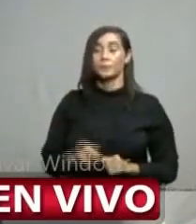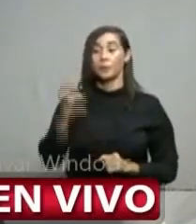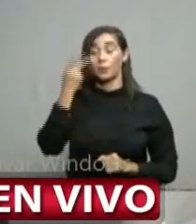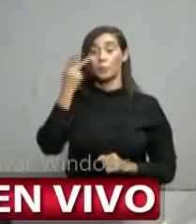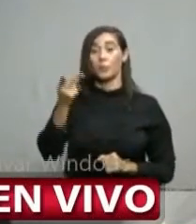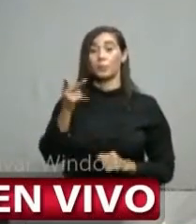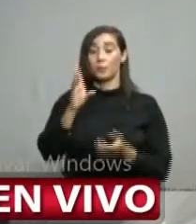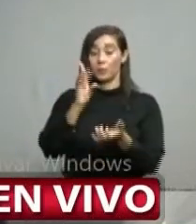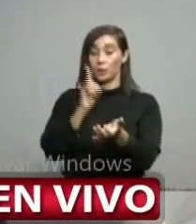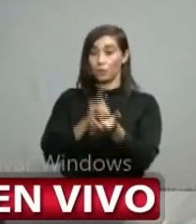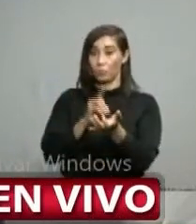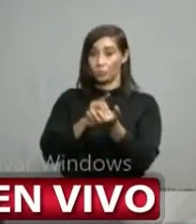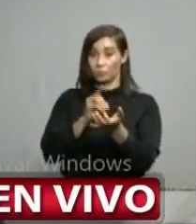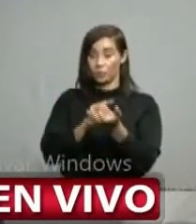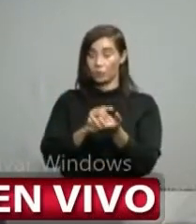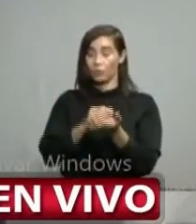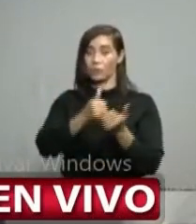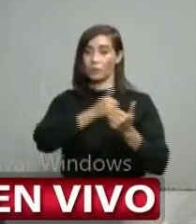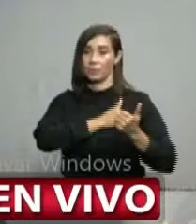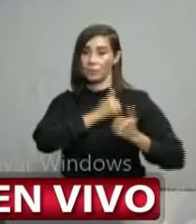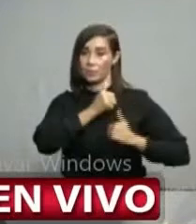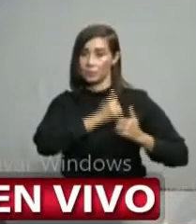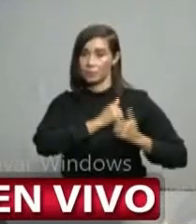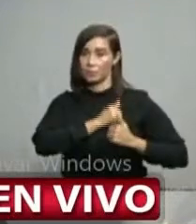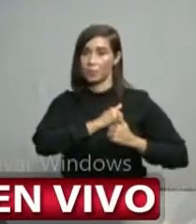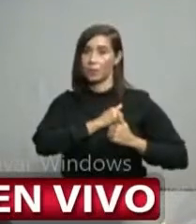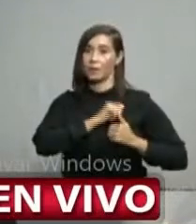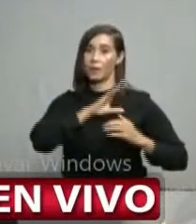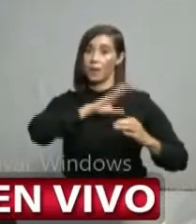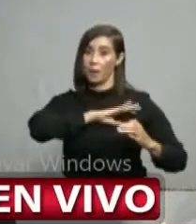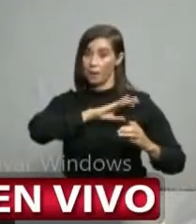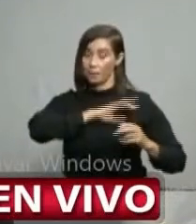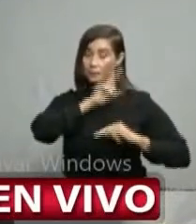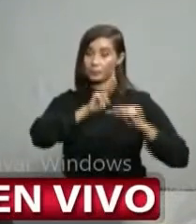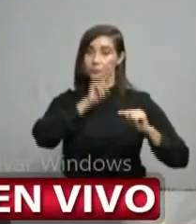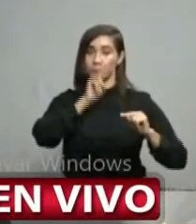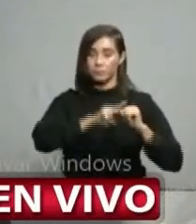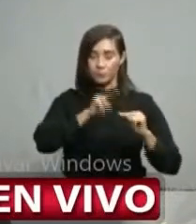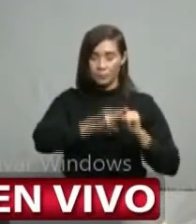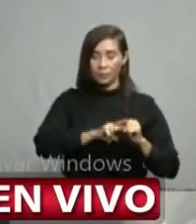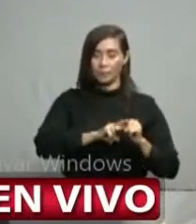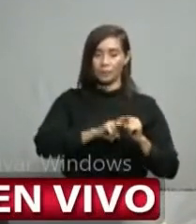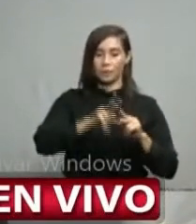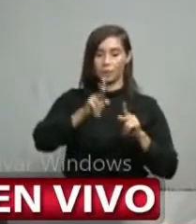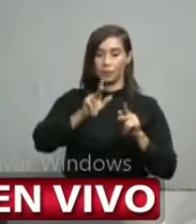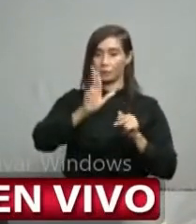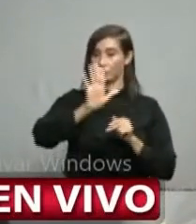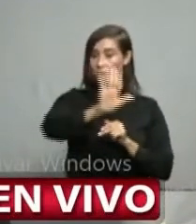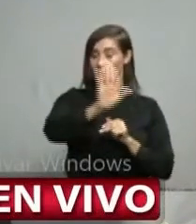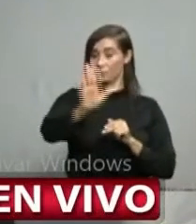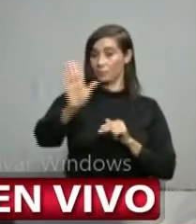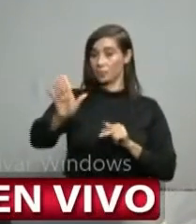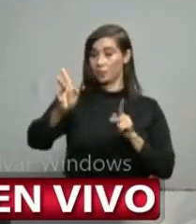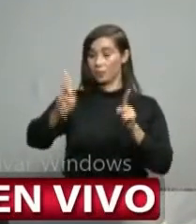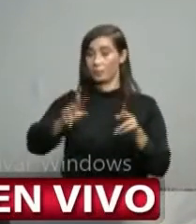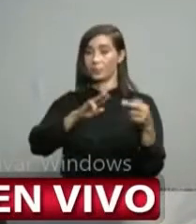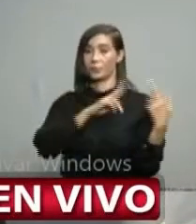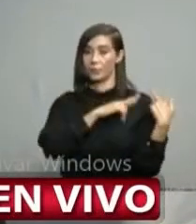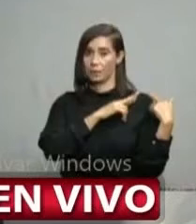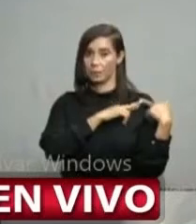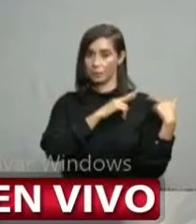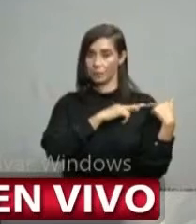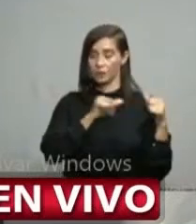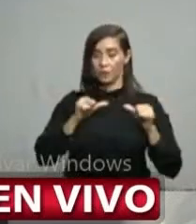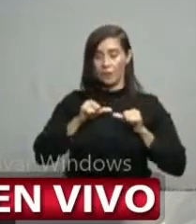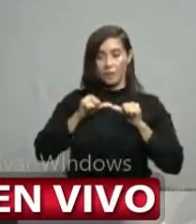manifestaciones que las fuerzas armadas y la policía nacional que los ciudadanos con su participación van